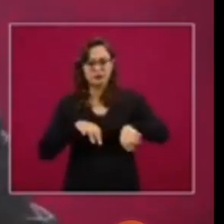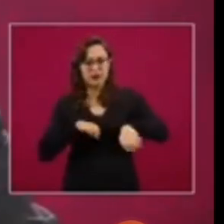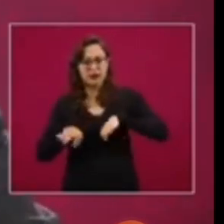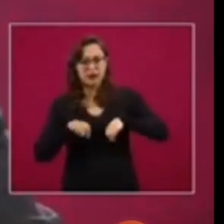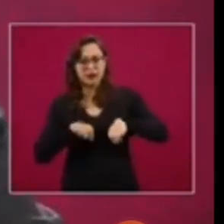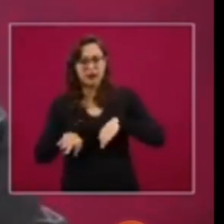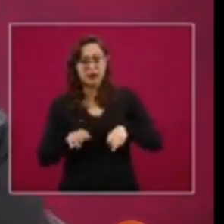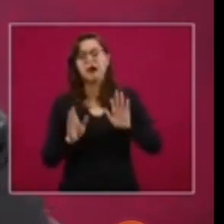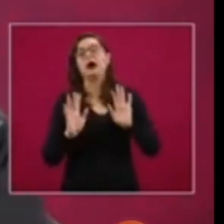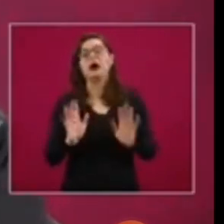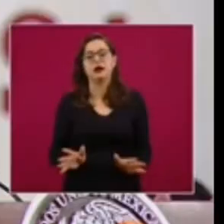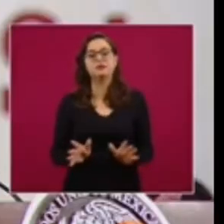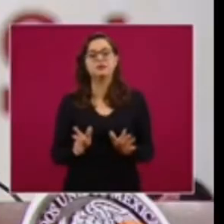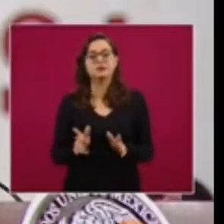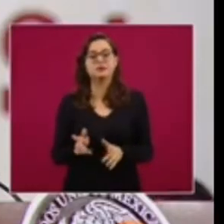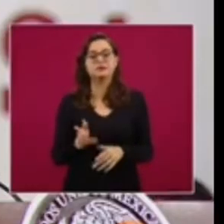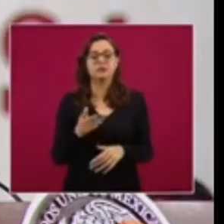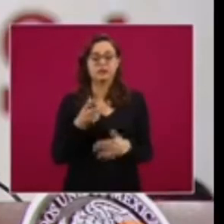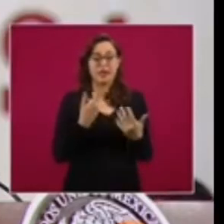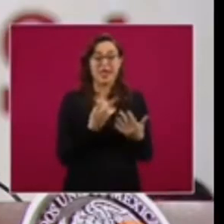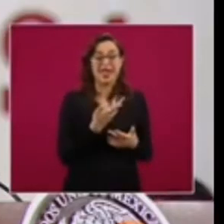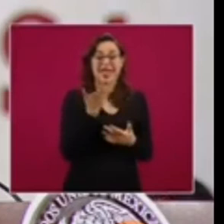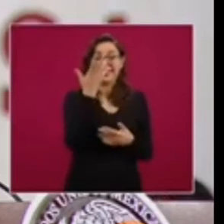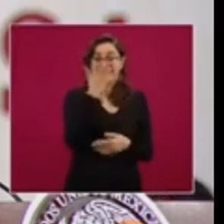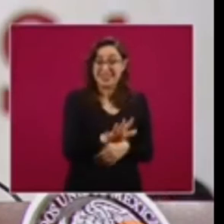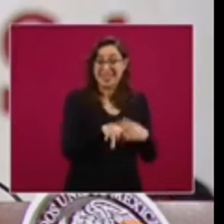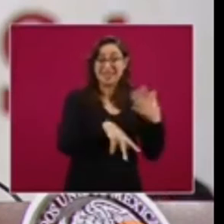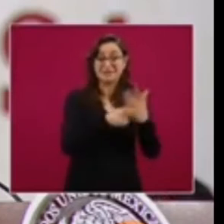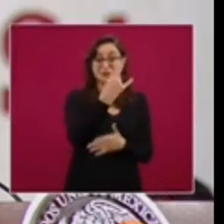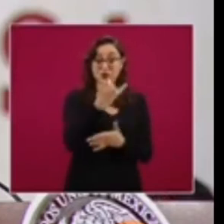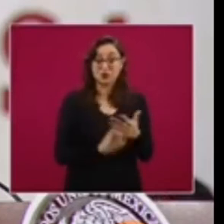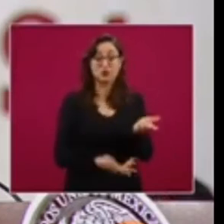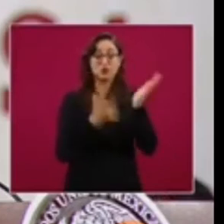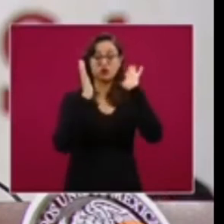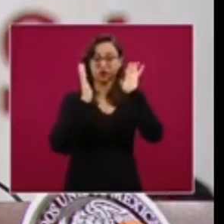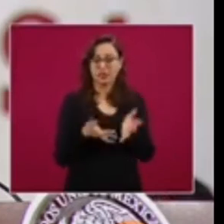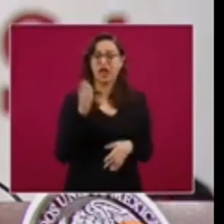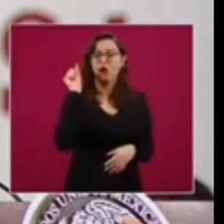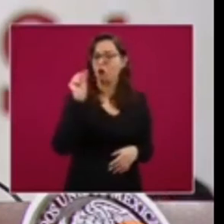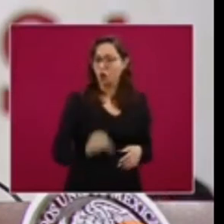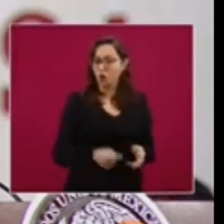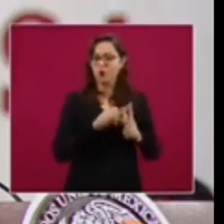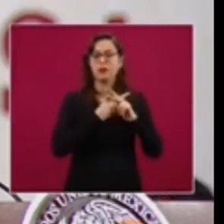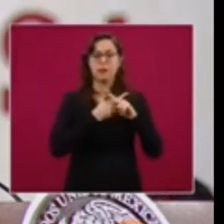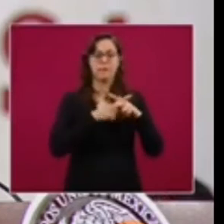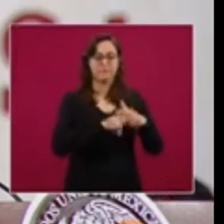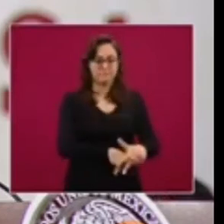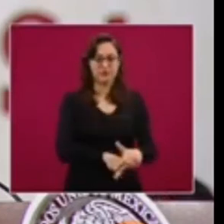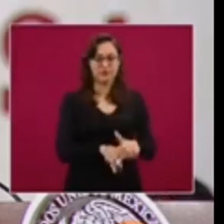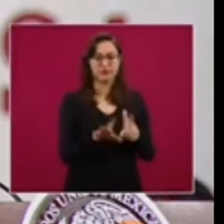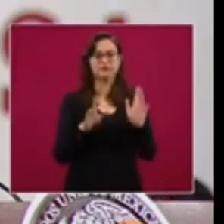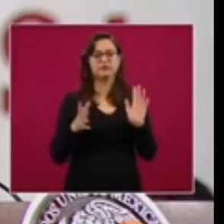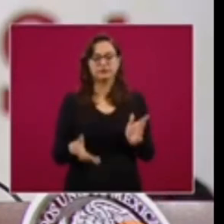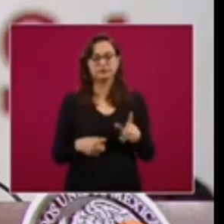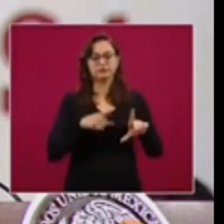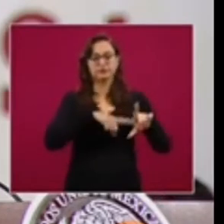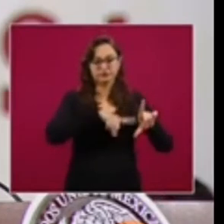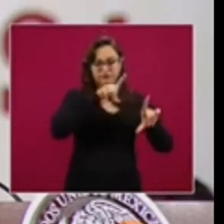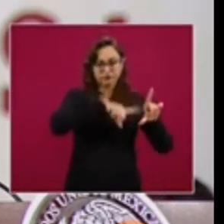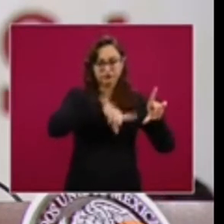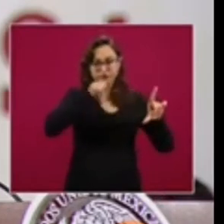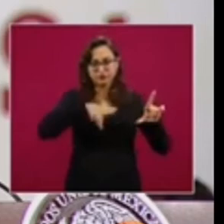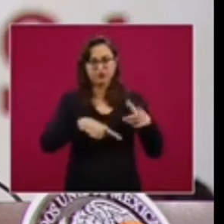secretario de Hacienda que 10 de ellos ya hoy, hoy están ya en operación, nos mostró algunas gráficas, algunos